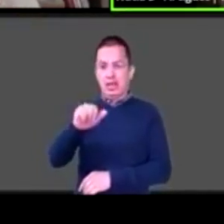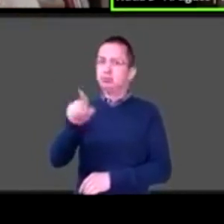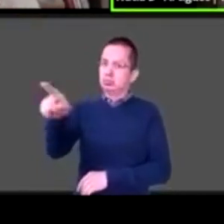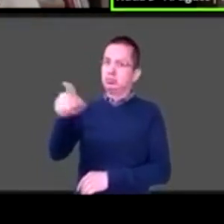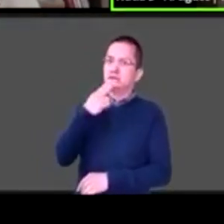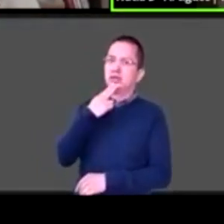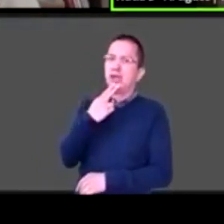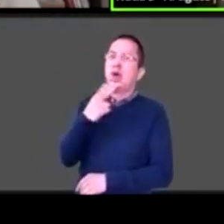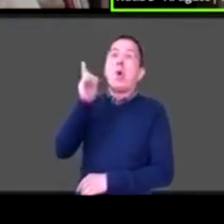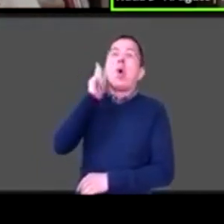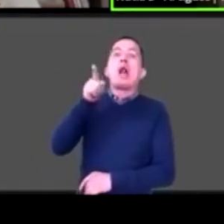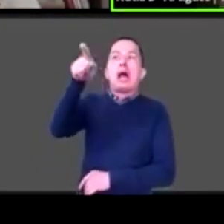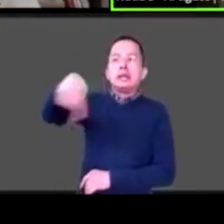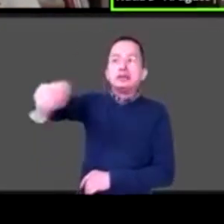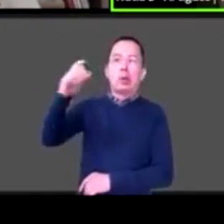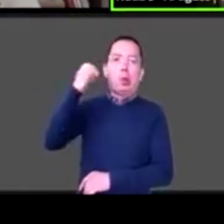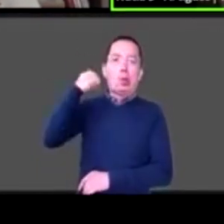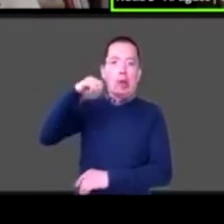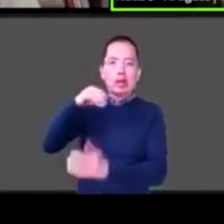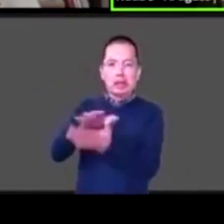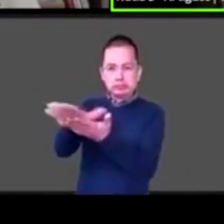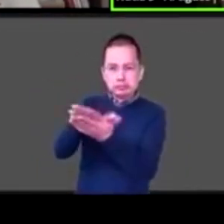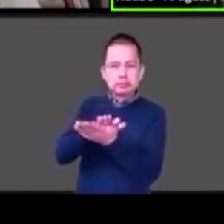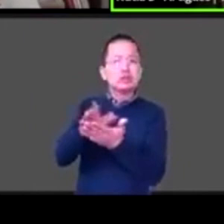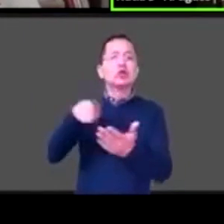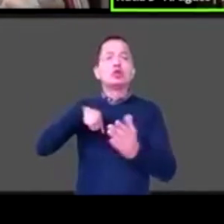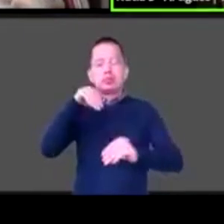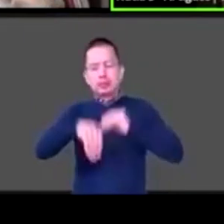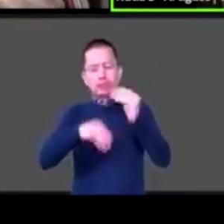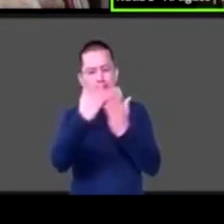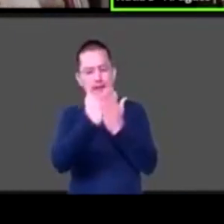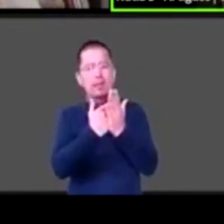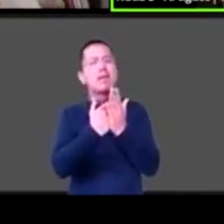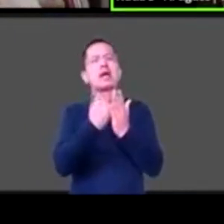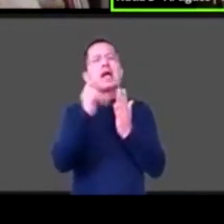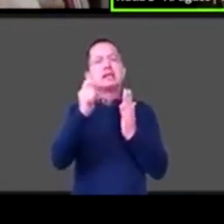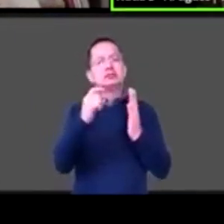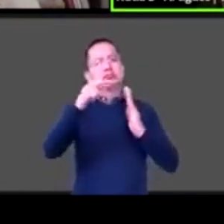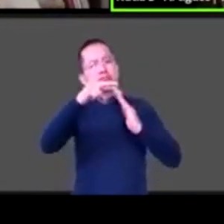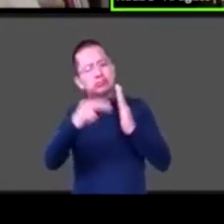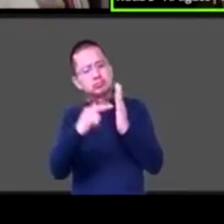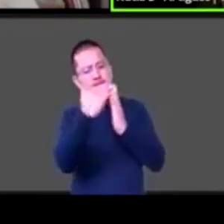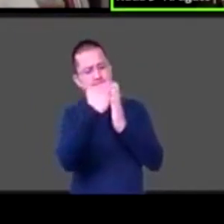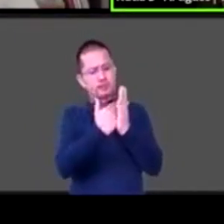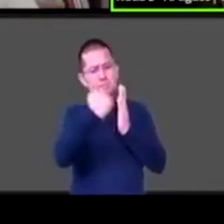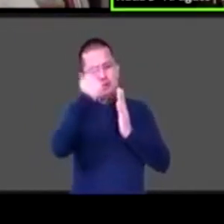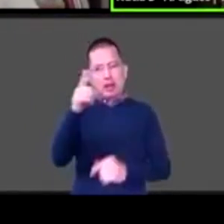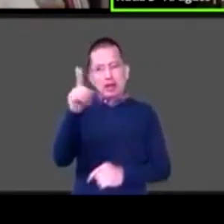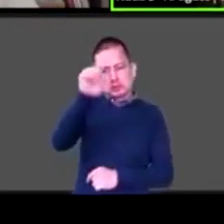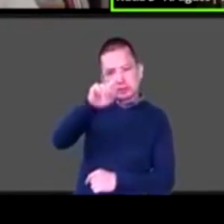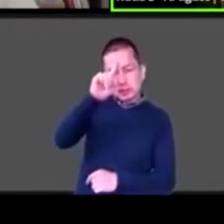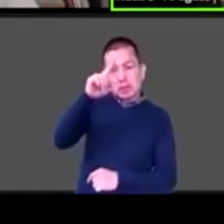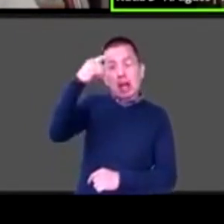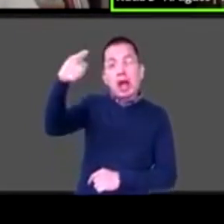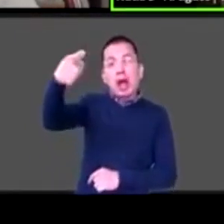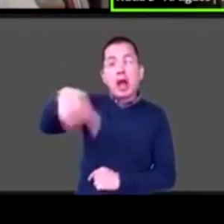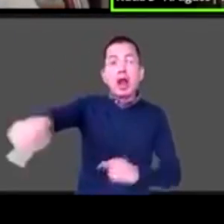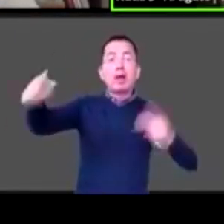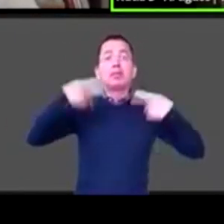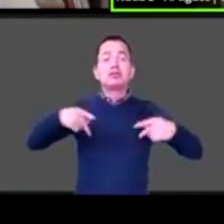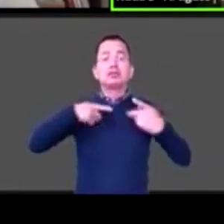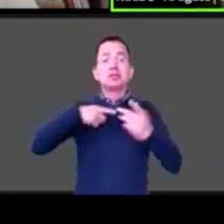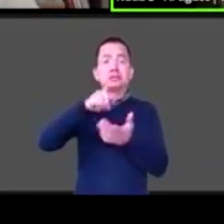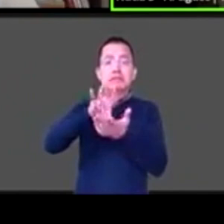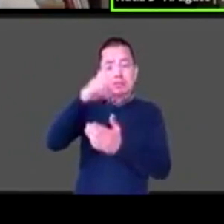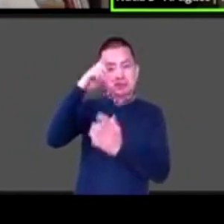pero es es un manual muy sencillo con recomendaciones muy pertinentes para que lo puedan entender personas con discapacidad intelectual o